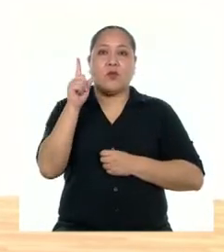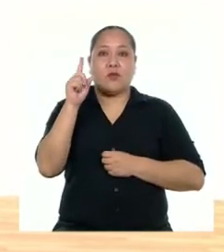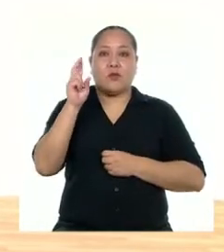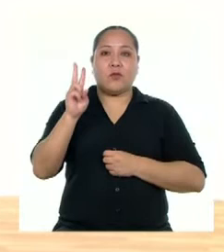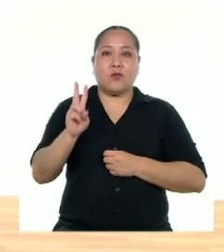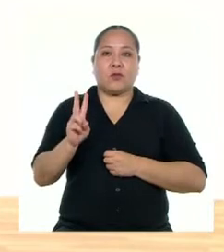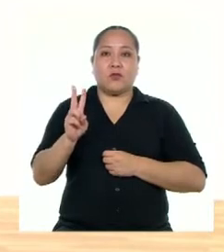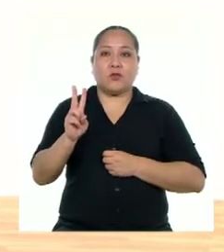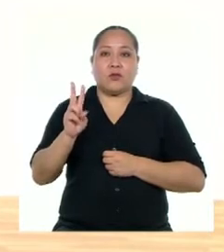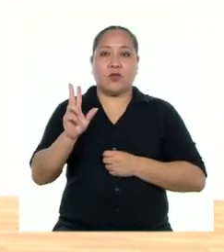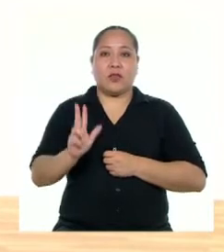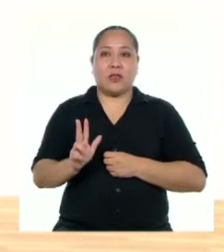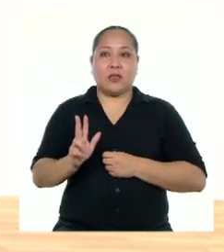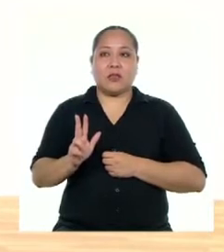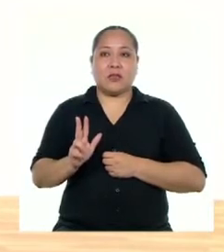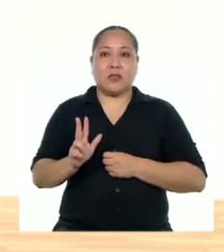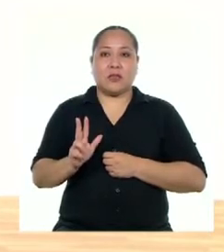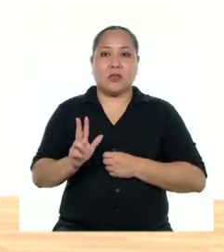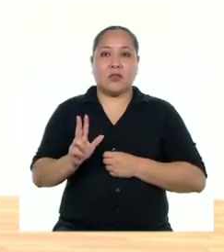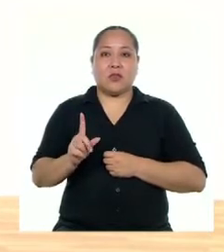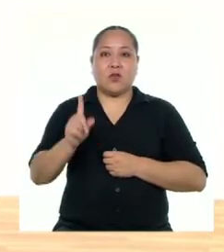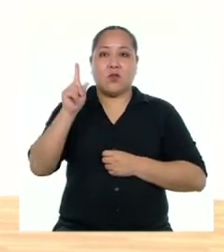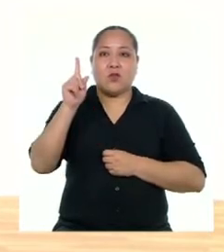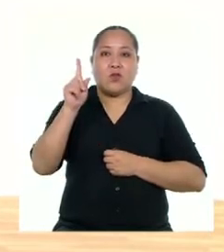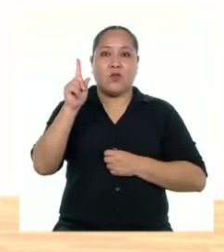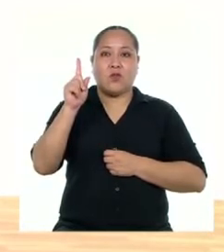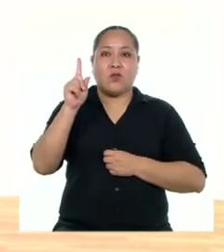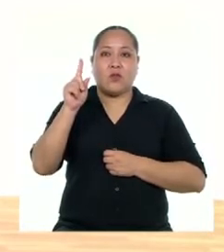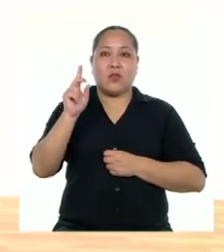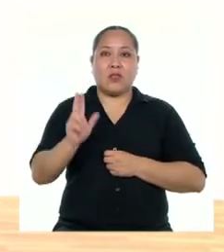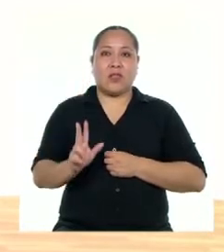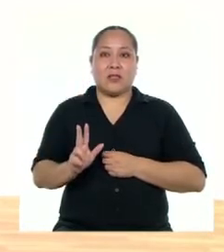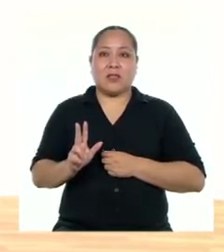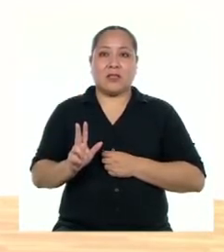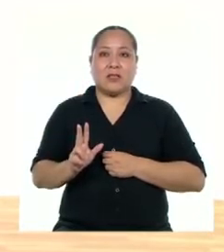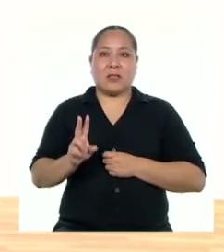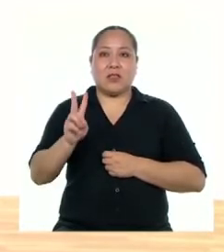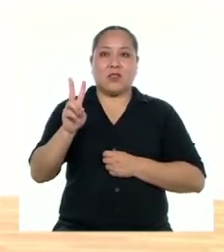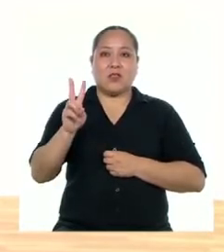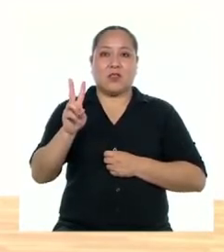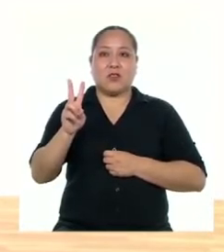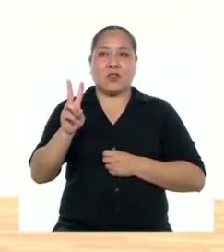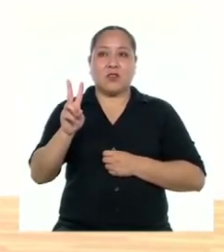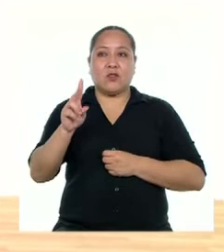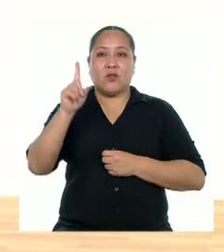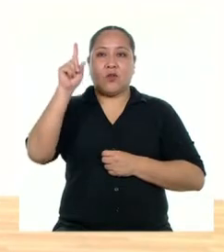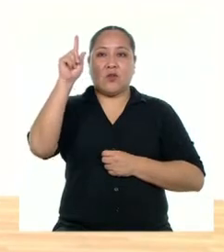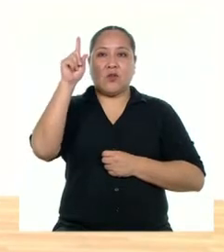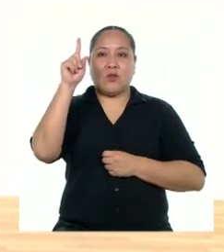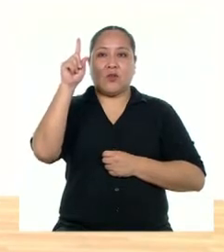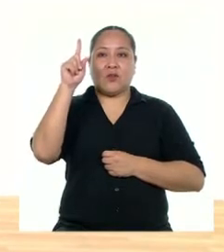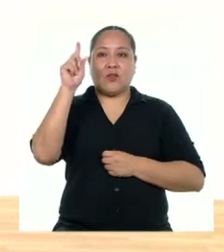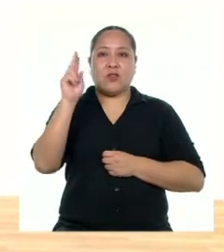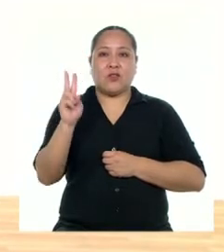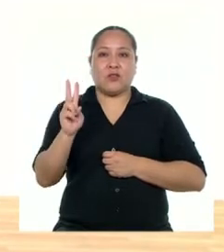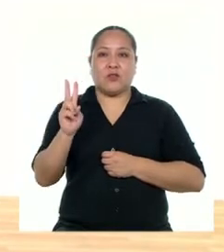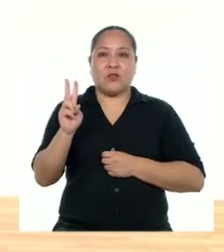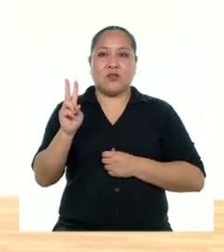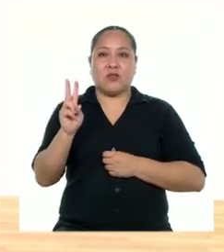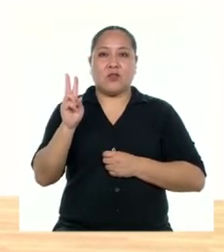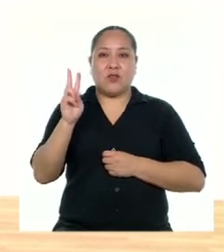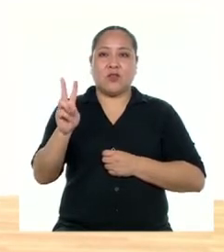dos, tres, uno, tres, dos, uno, dos,